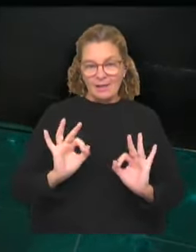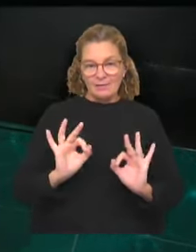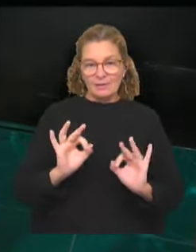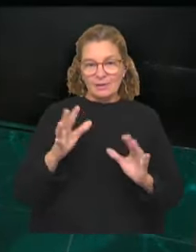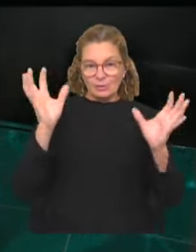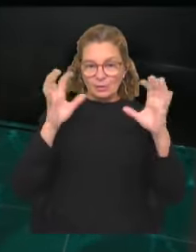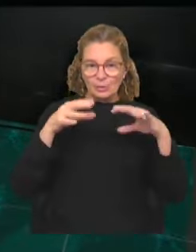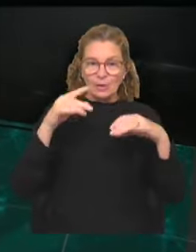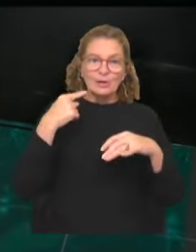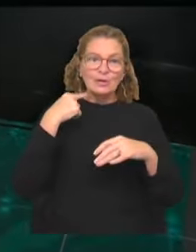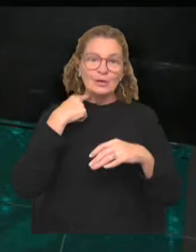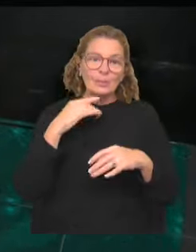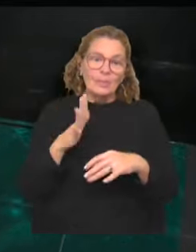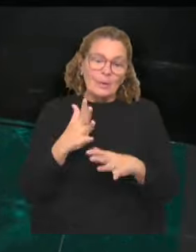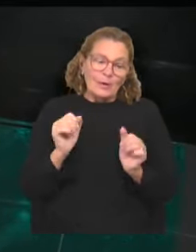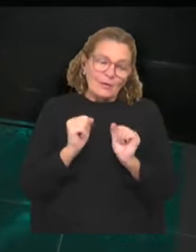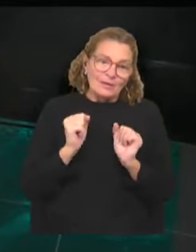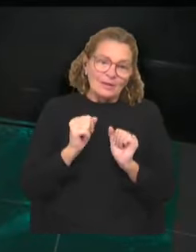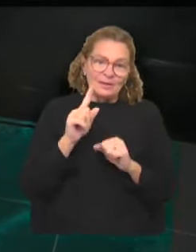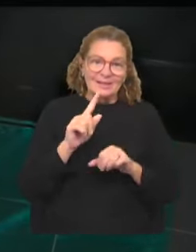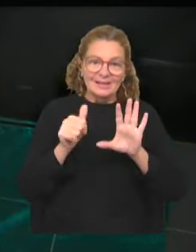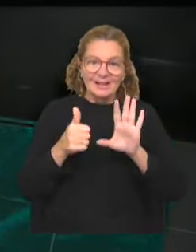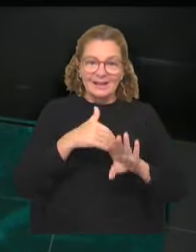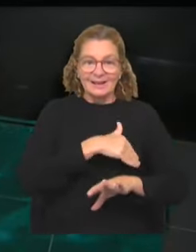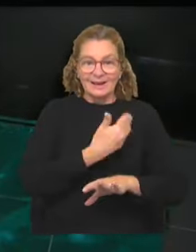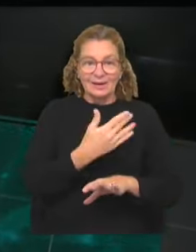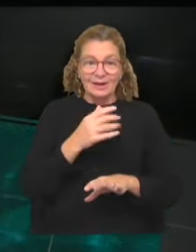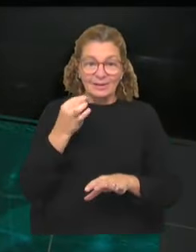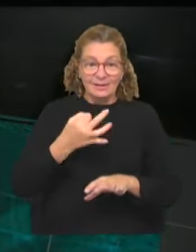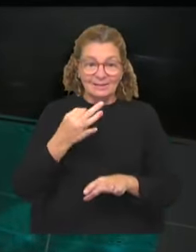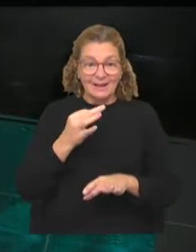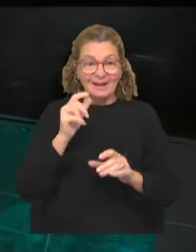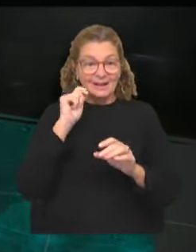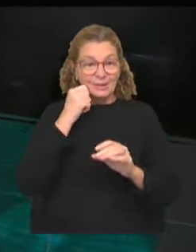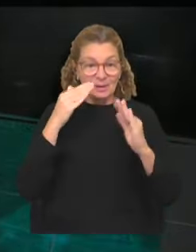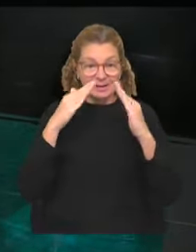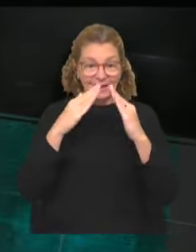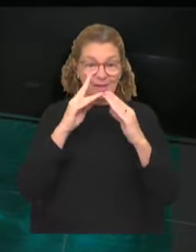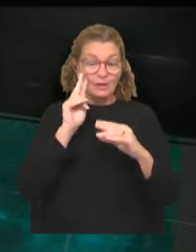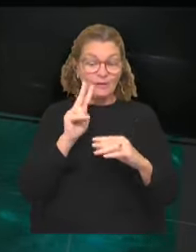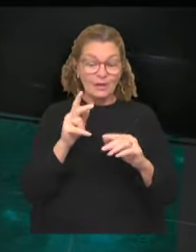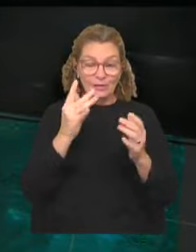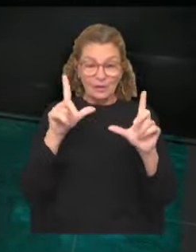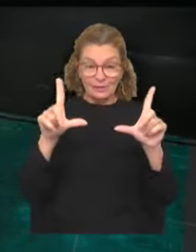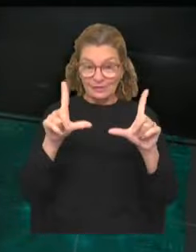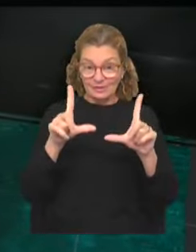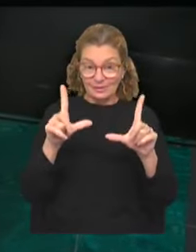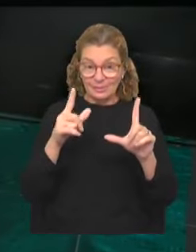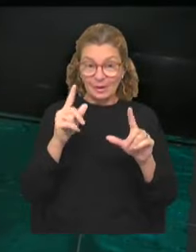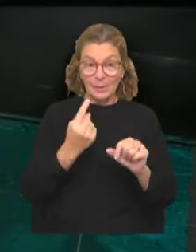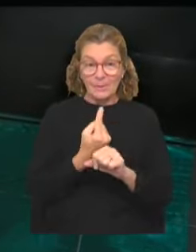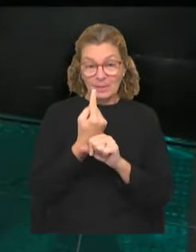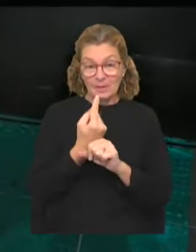lluvioso, gris, medio frío, inóspito, 16 grados. La verdad está divino para quedarse en casa viendo el informativo y enterándose de las